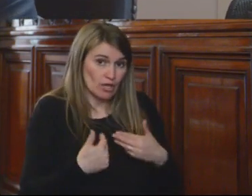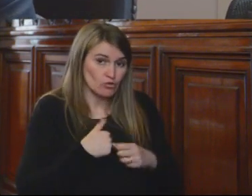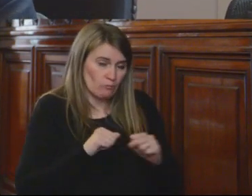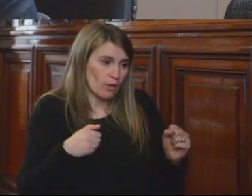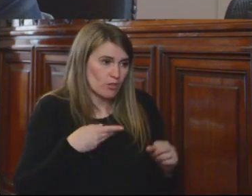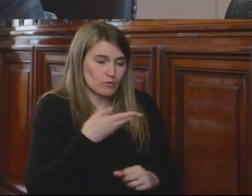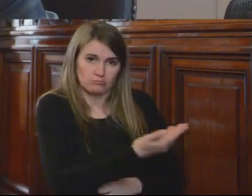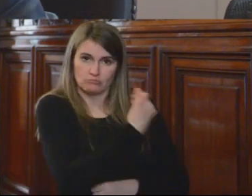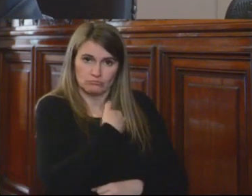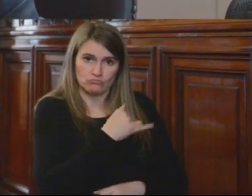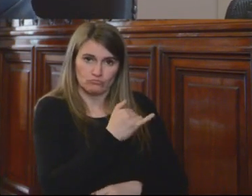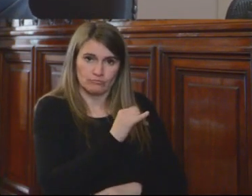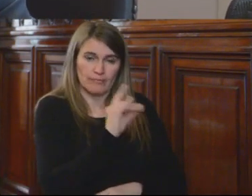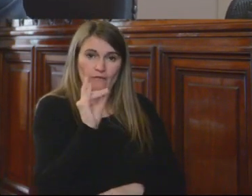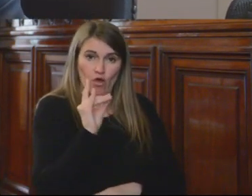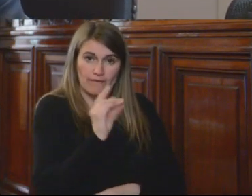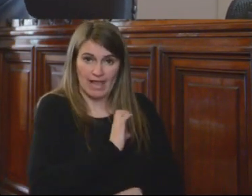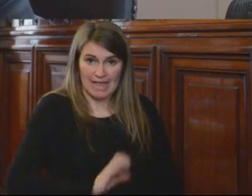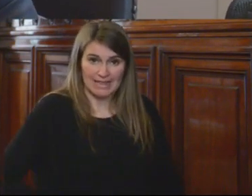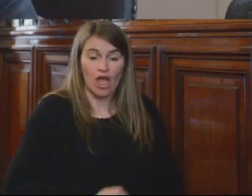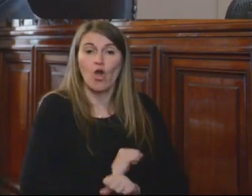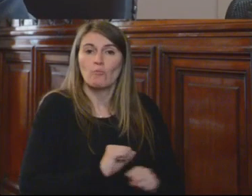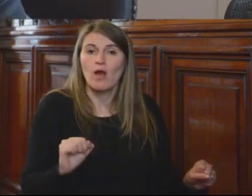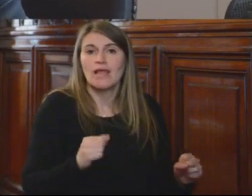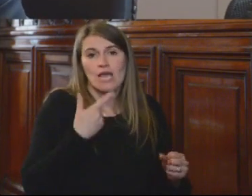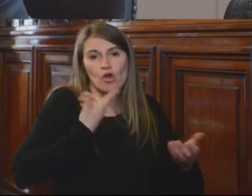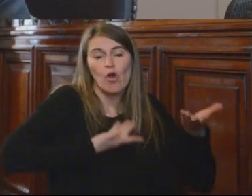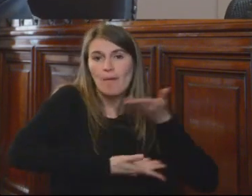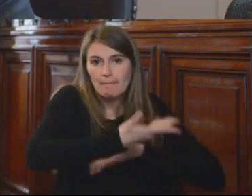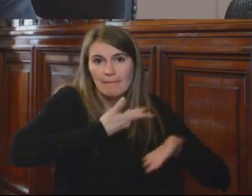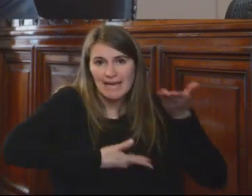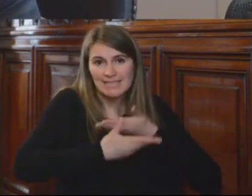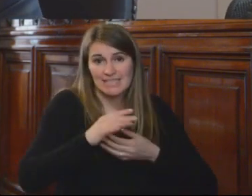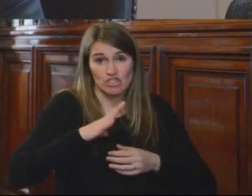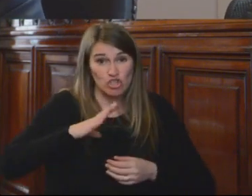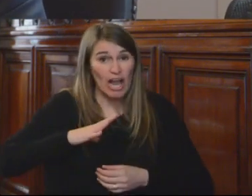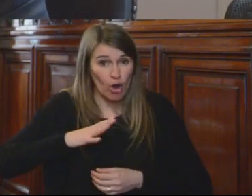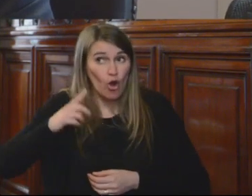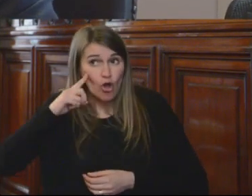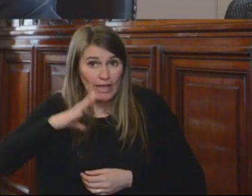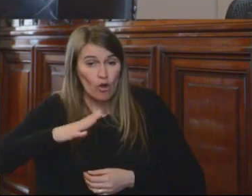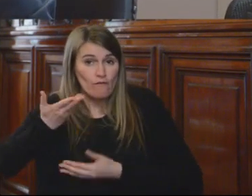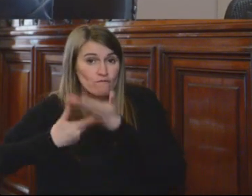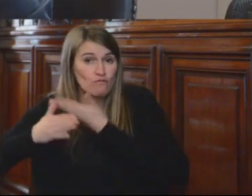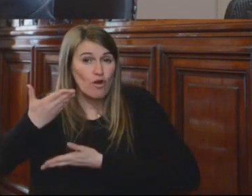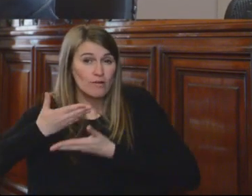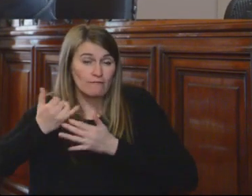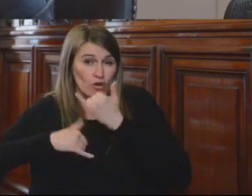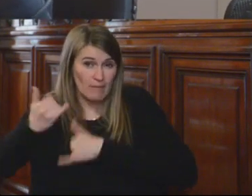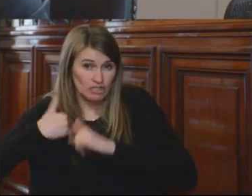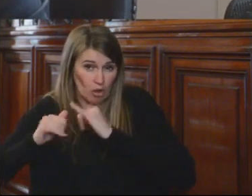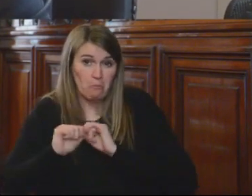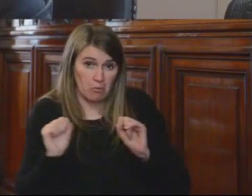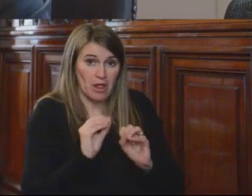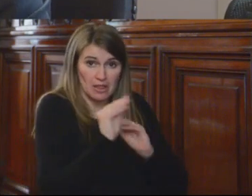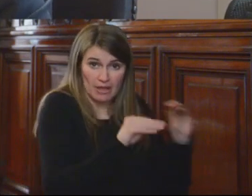ilustre Estado, que pudiéramos compartir esta información con el objeto de que pudieran